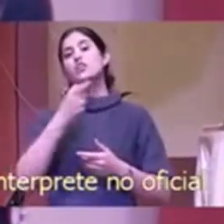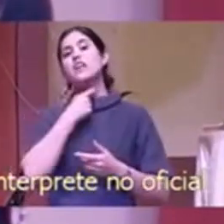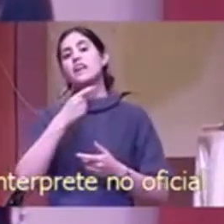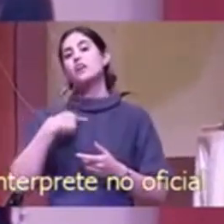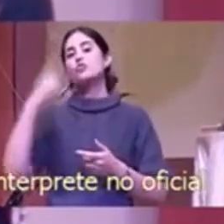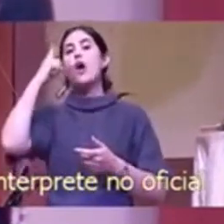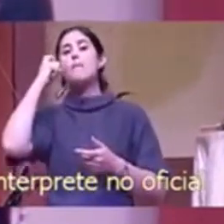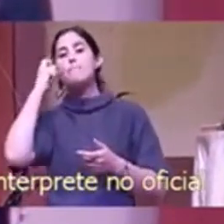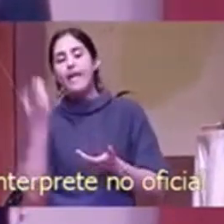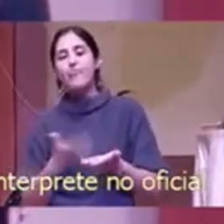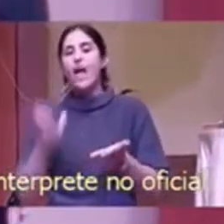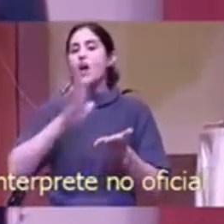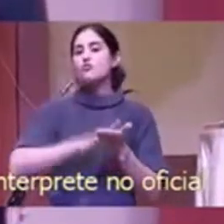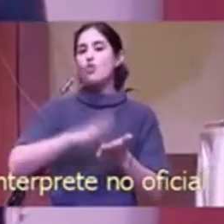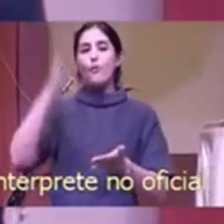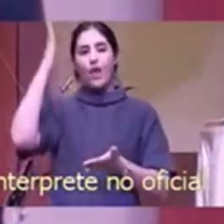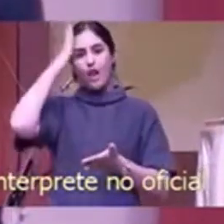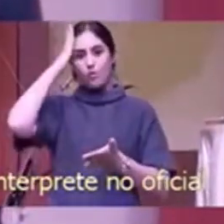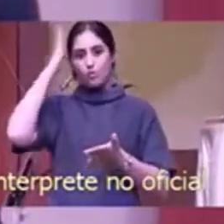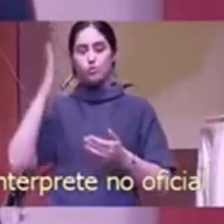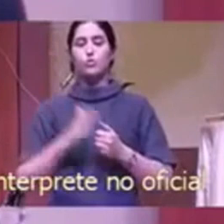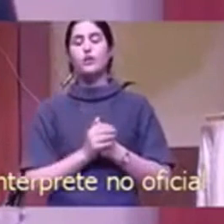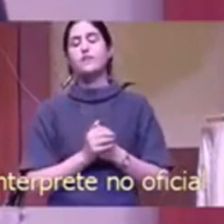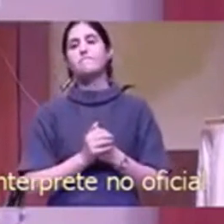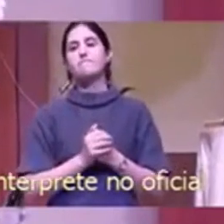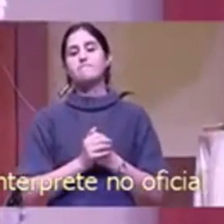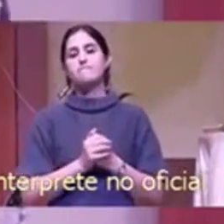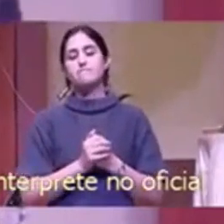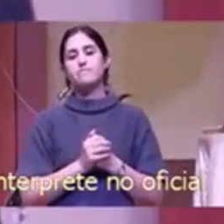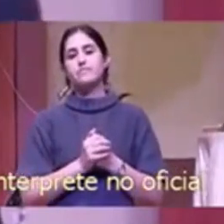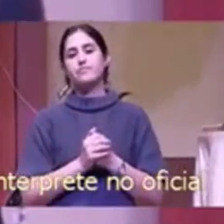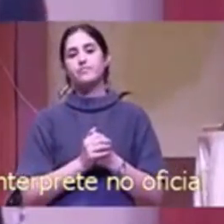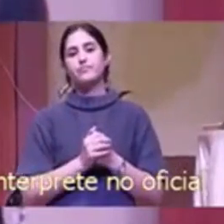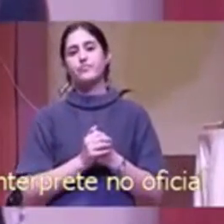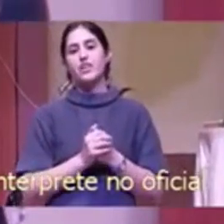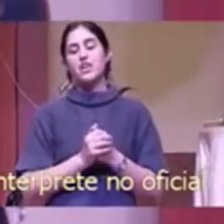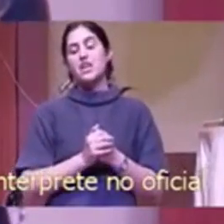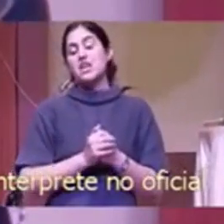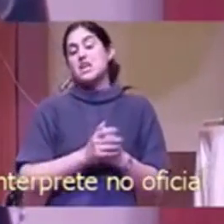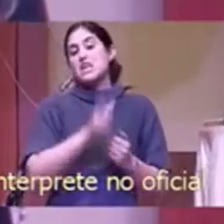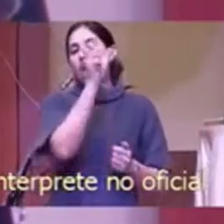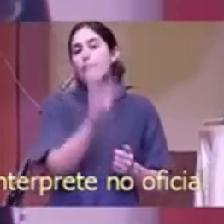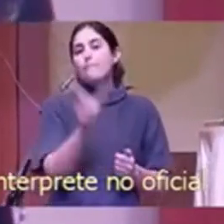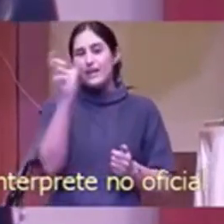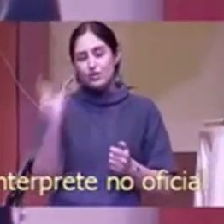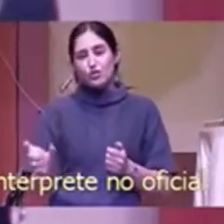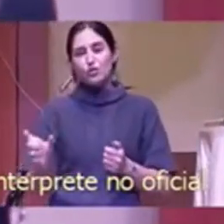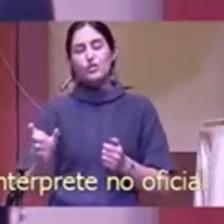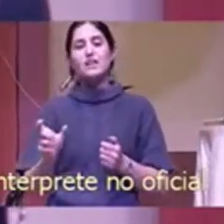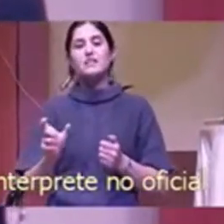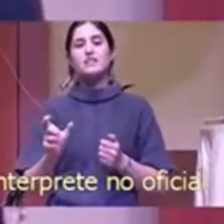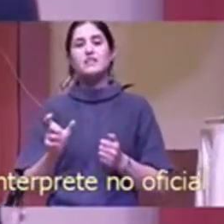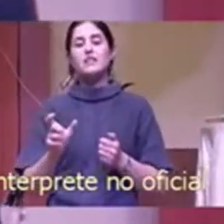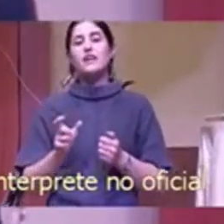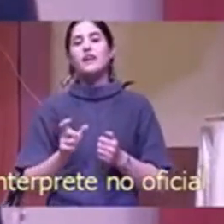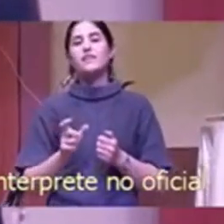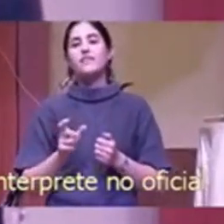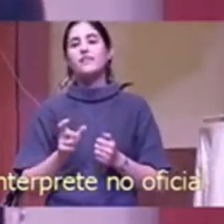los cristianos como nosotros podemos mejor influenciar la cultura.